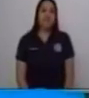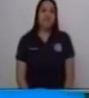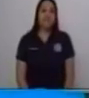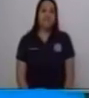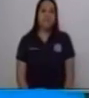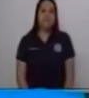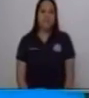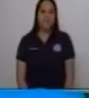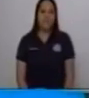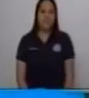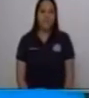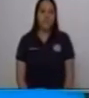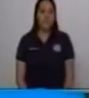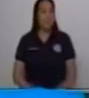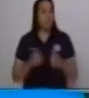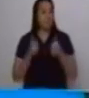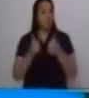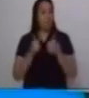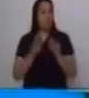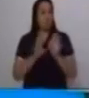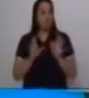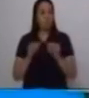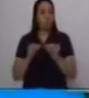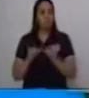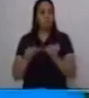bueno continuamos